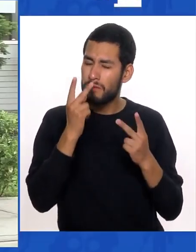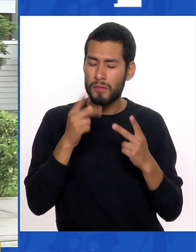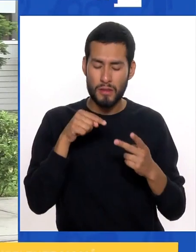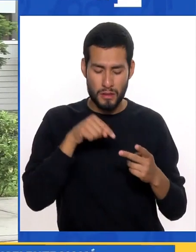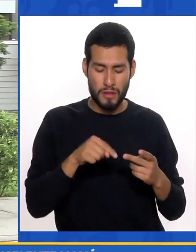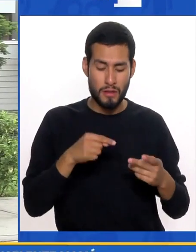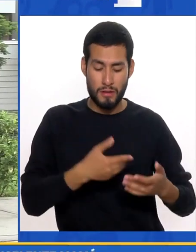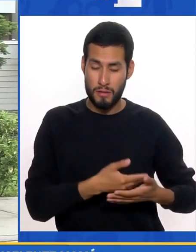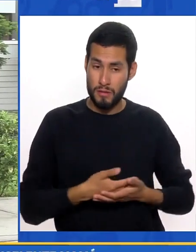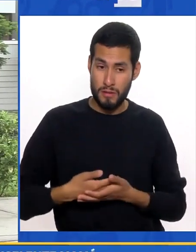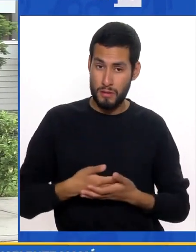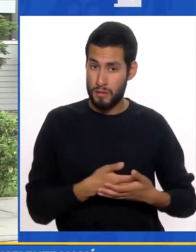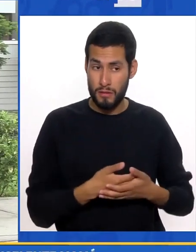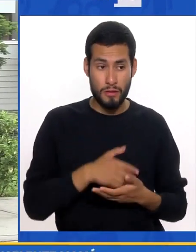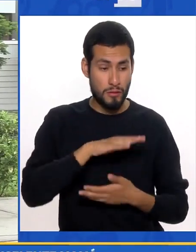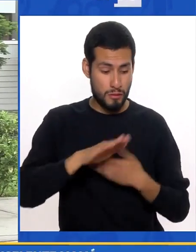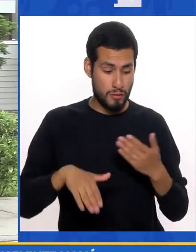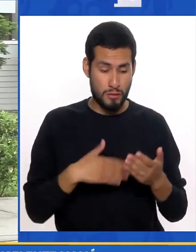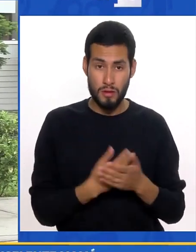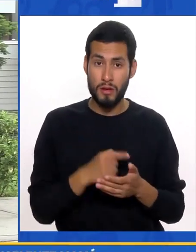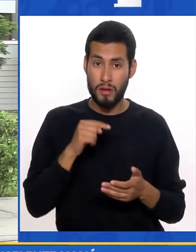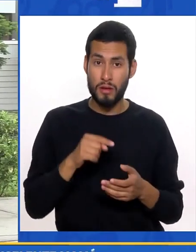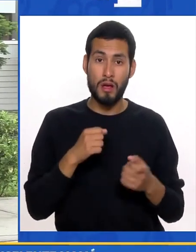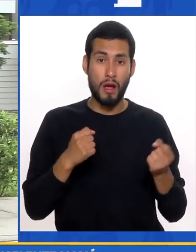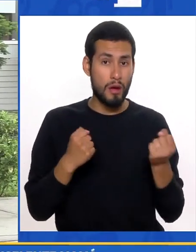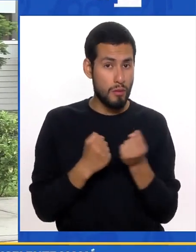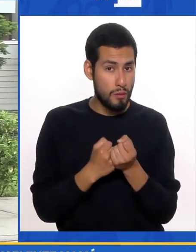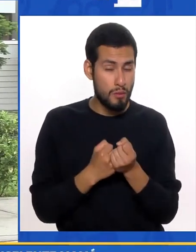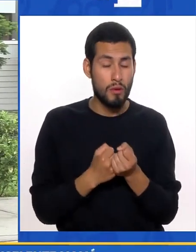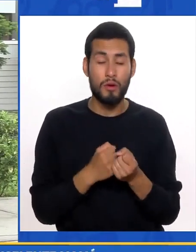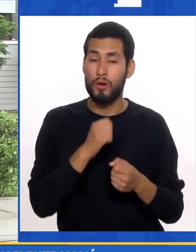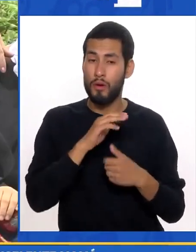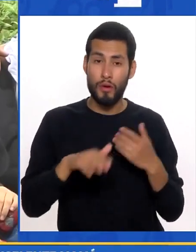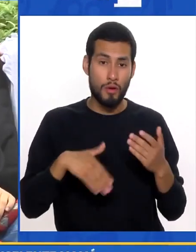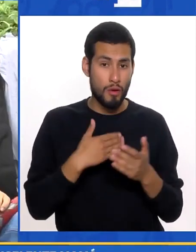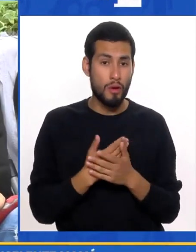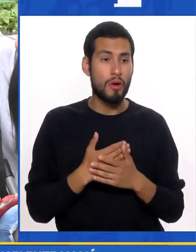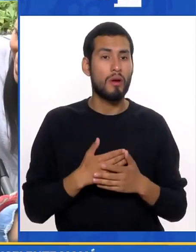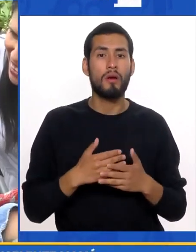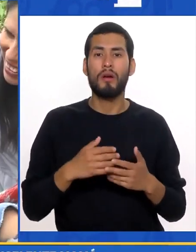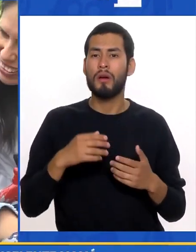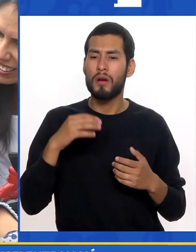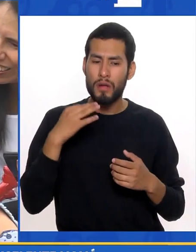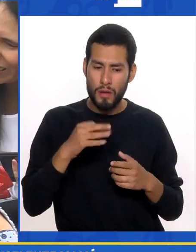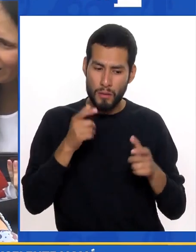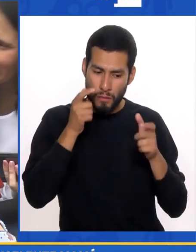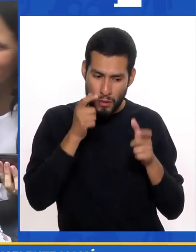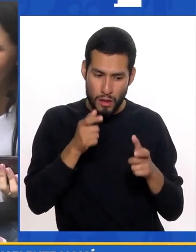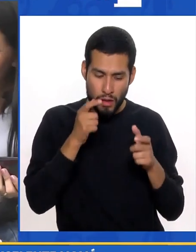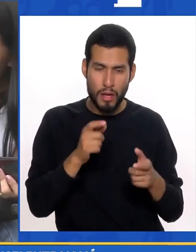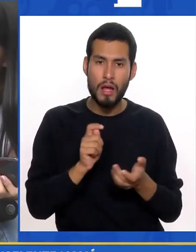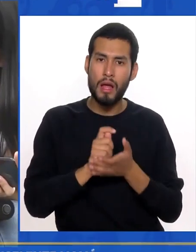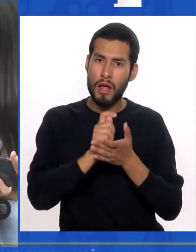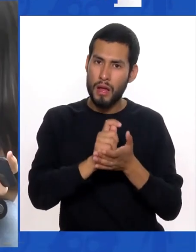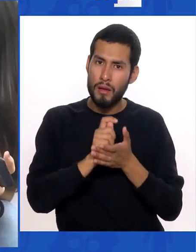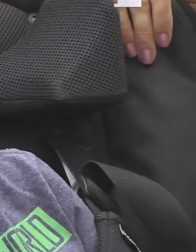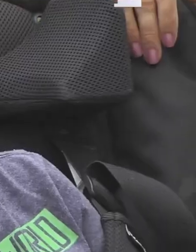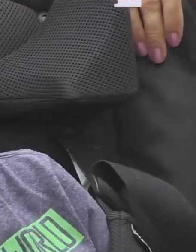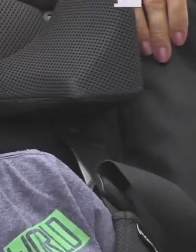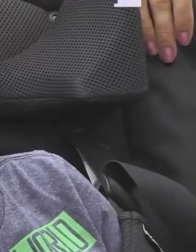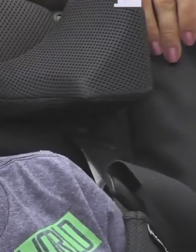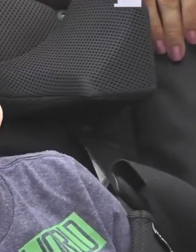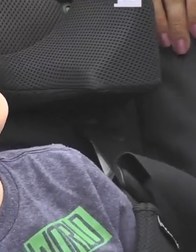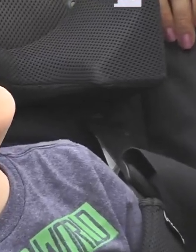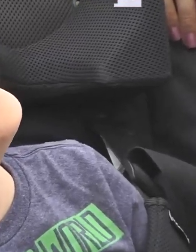De que El niño Sea Todo lo que Ella El apoyo Sea Todo lo que Siempre pendiente En sus terapias